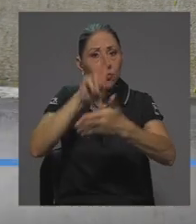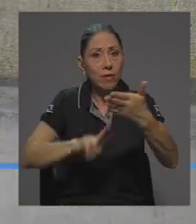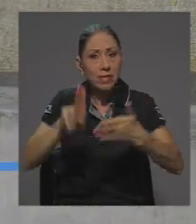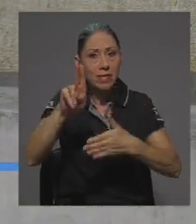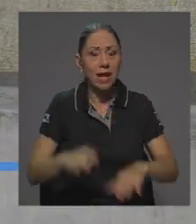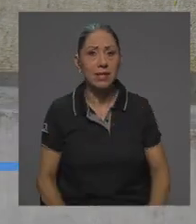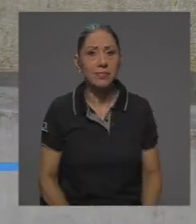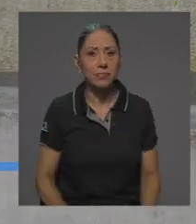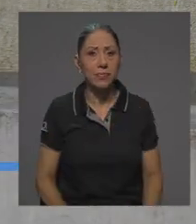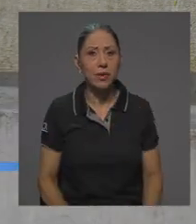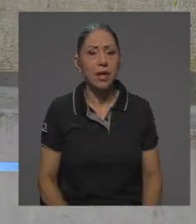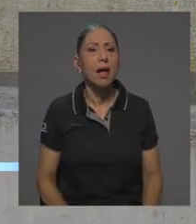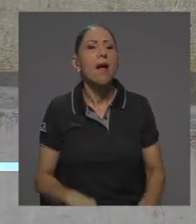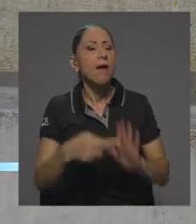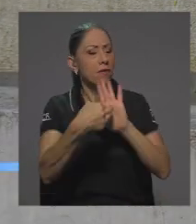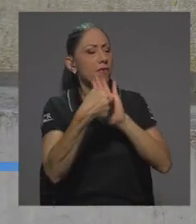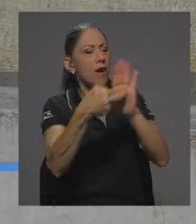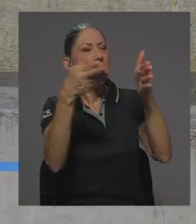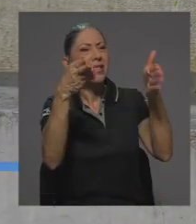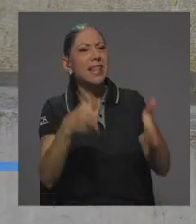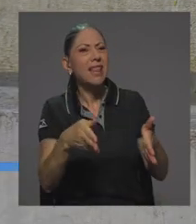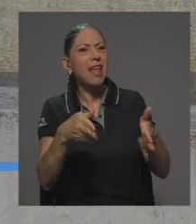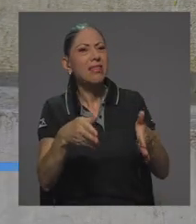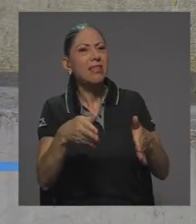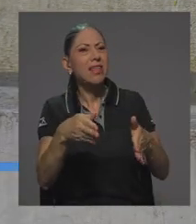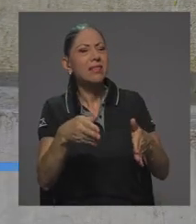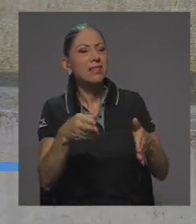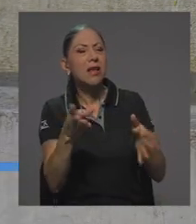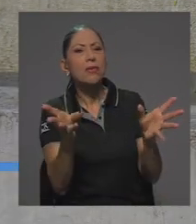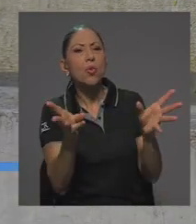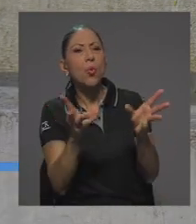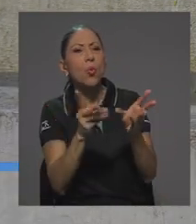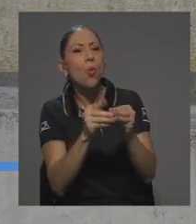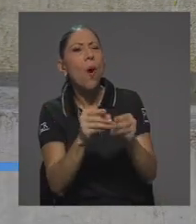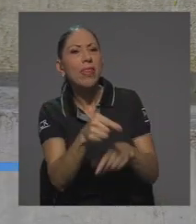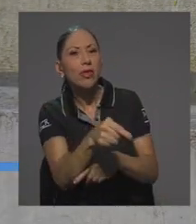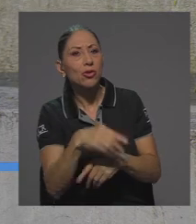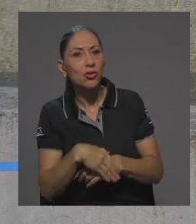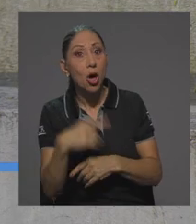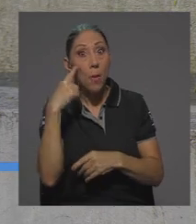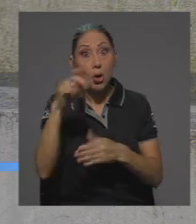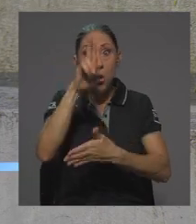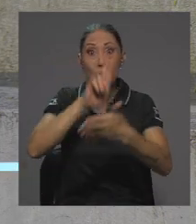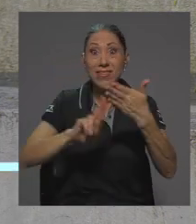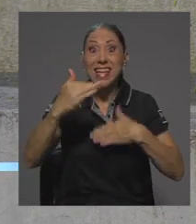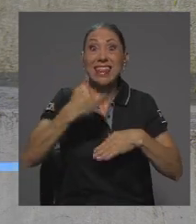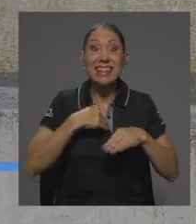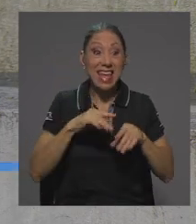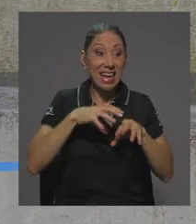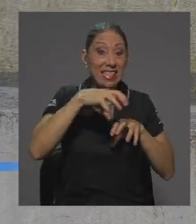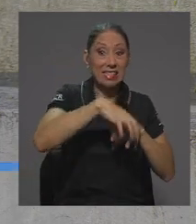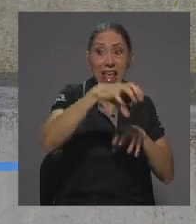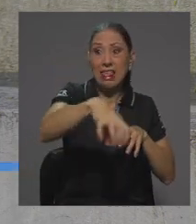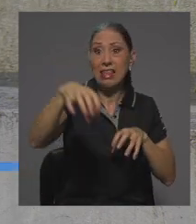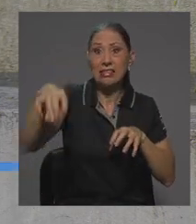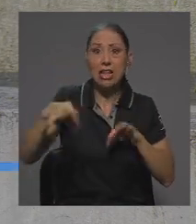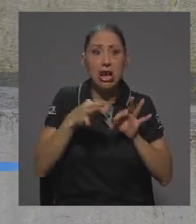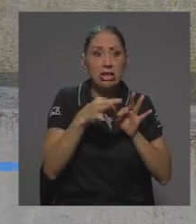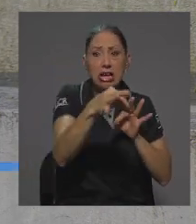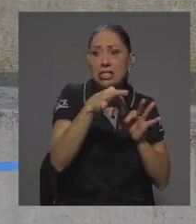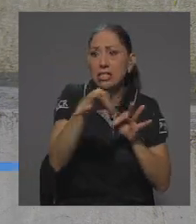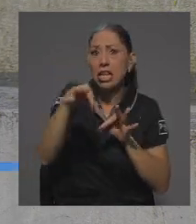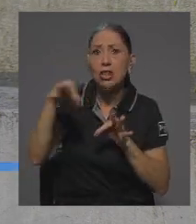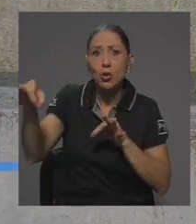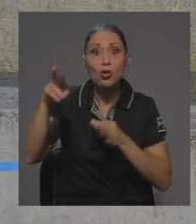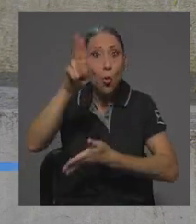¿Cuántos representantes hay en este Consejo Universitario? Porque la universidad tiene sedes, tiene recintos, o la universidad está por todo el país.